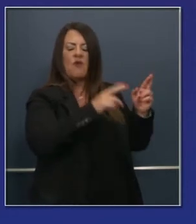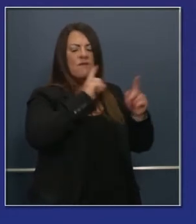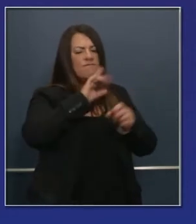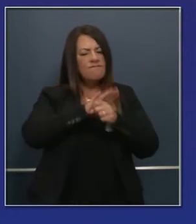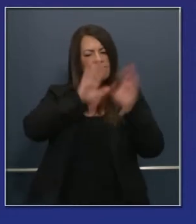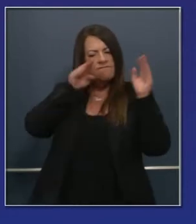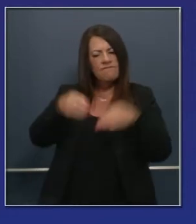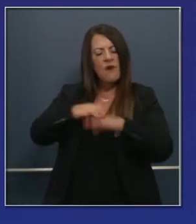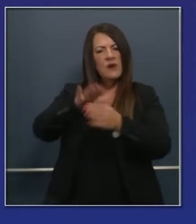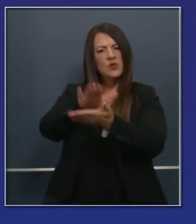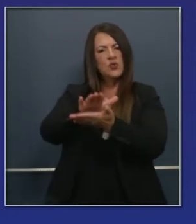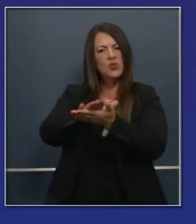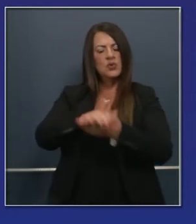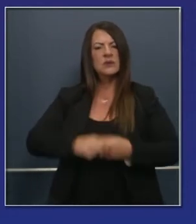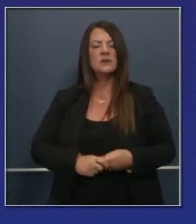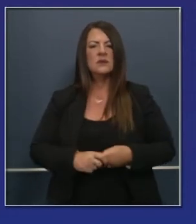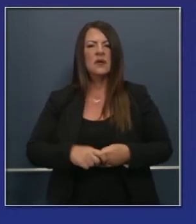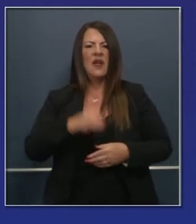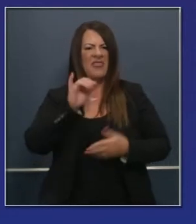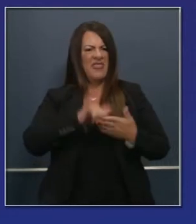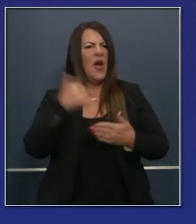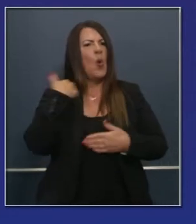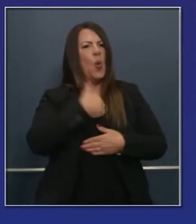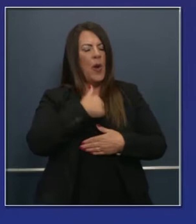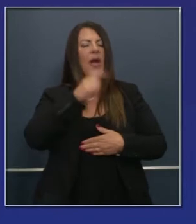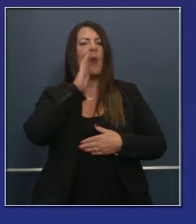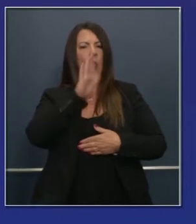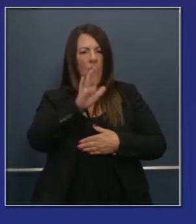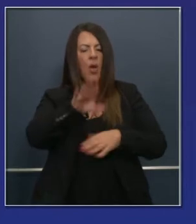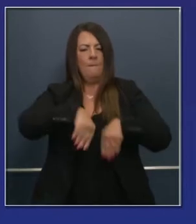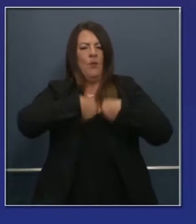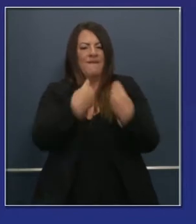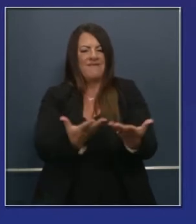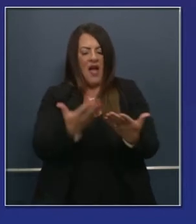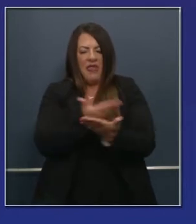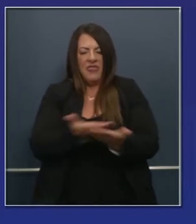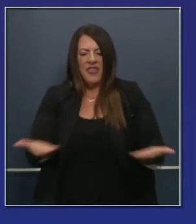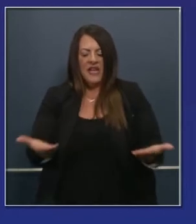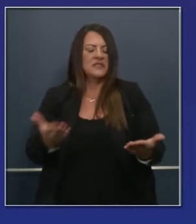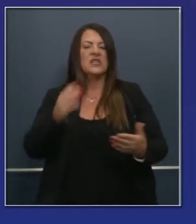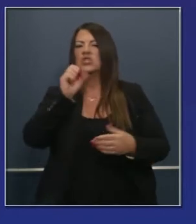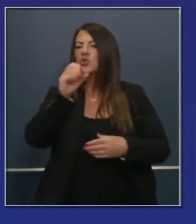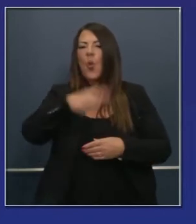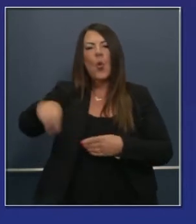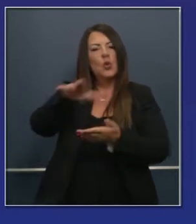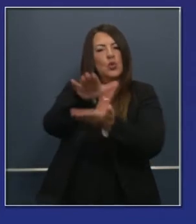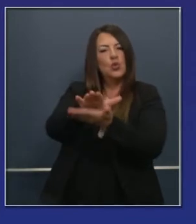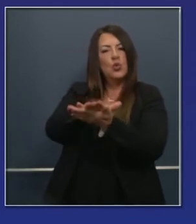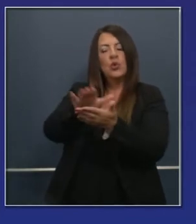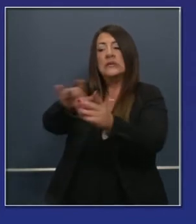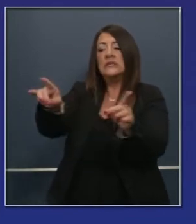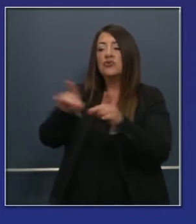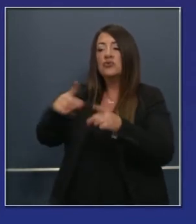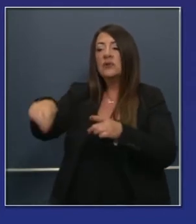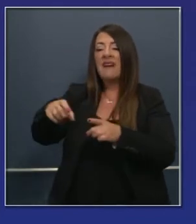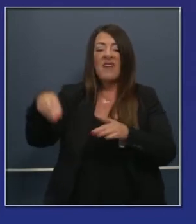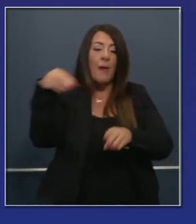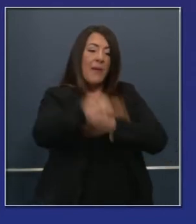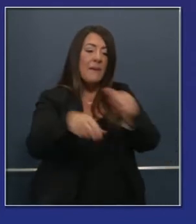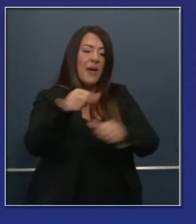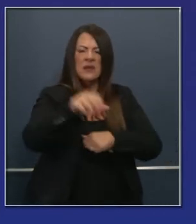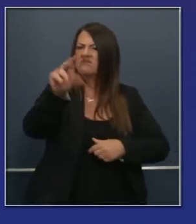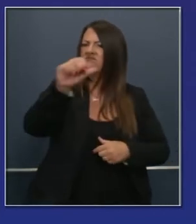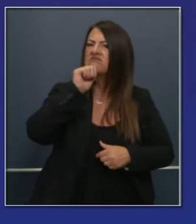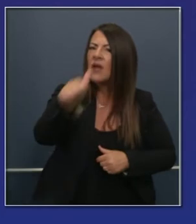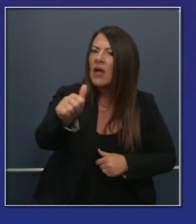sepa que el Estado está comprometido a proporcionar sin ningún costo a los distritos estos suministros en anticipación a poder